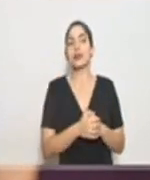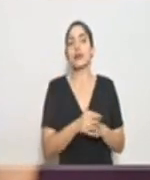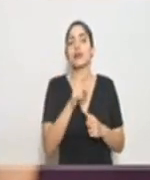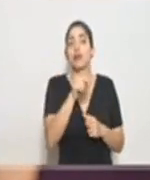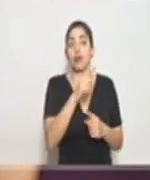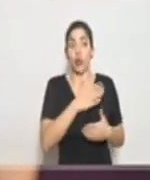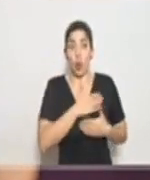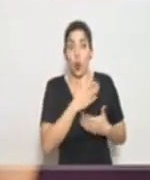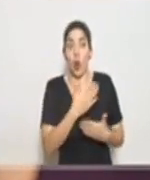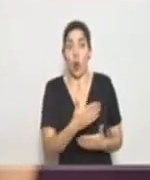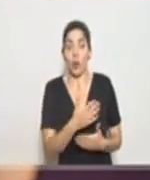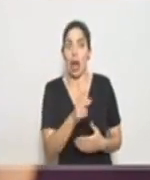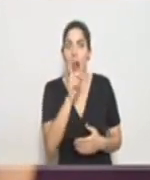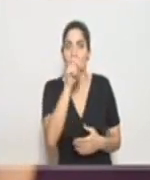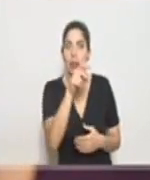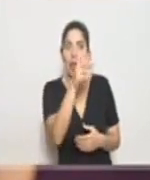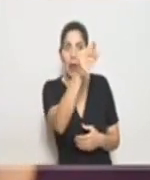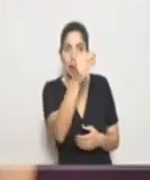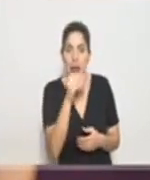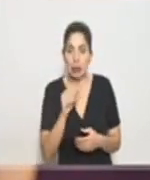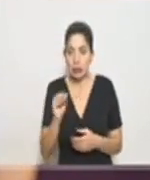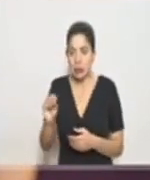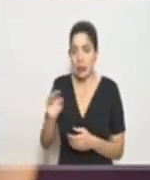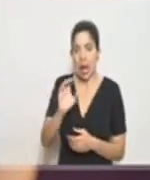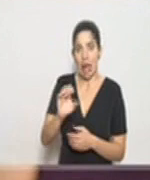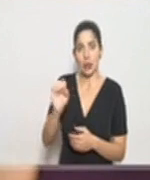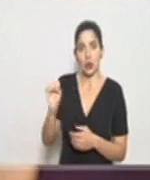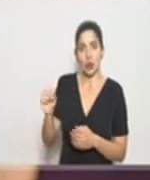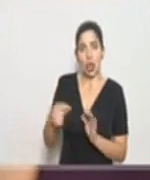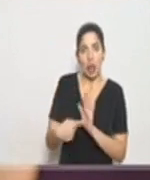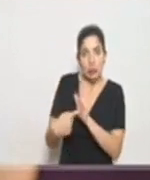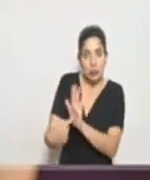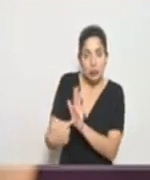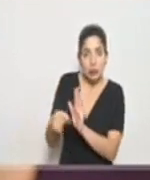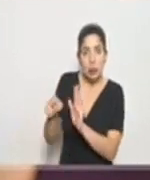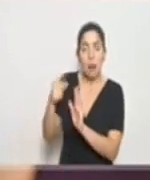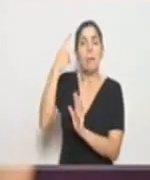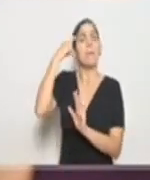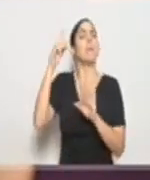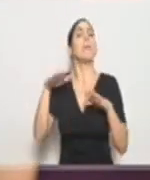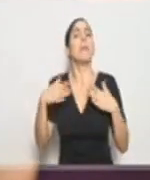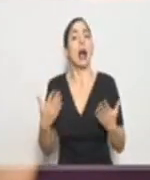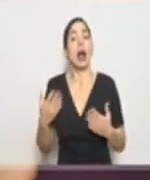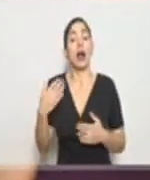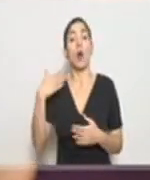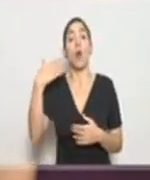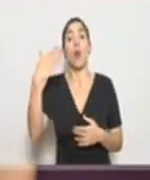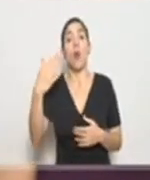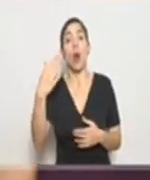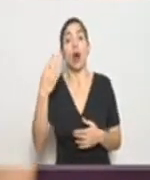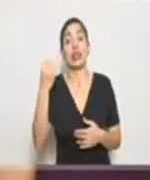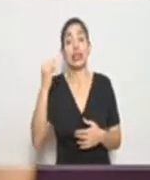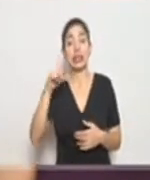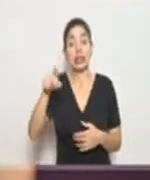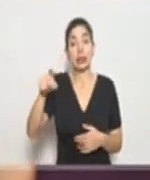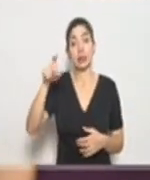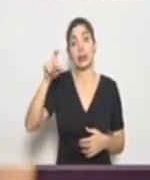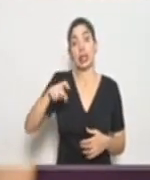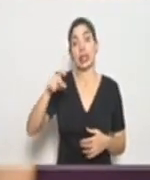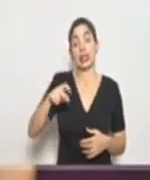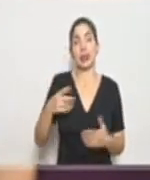ofrecimiento que se debe canalizar vía la caja costarricense de seguro social para el momento en que consideren que